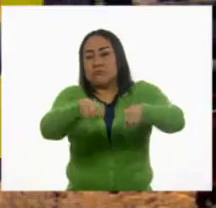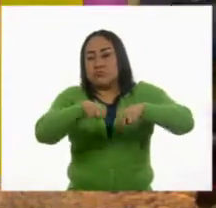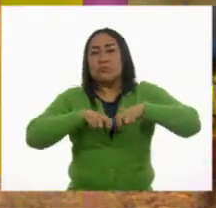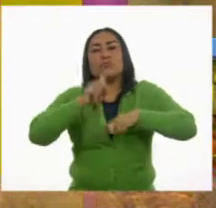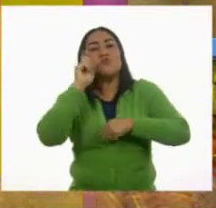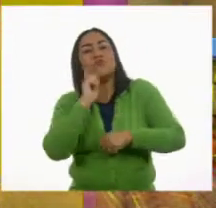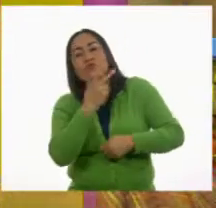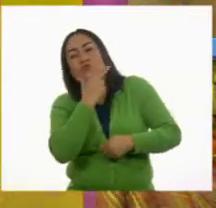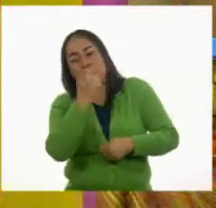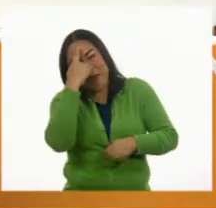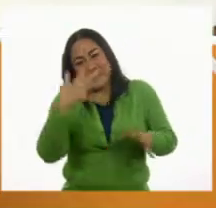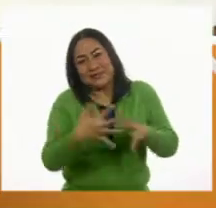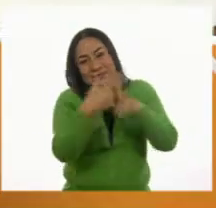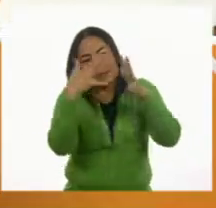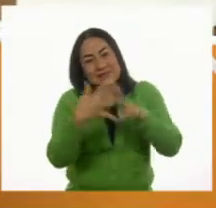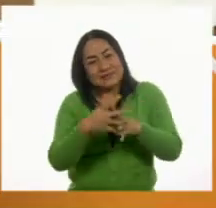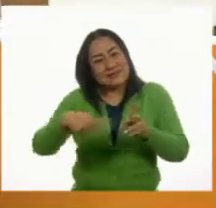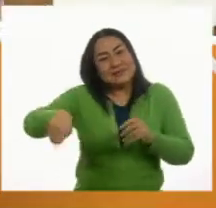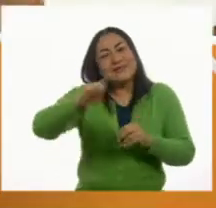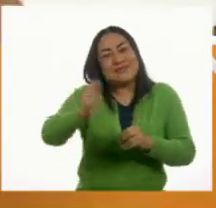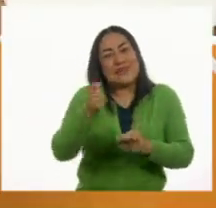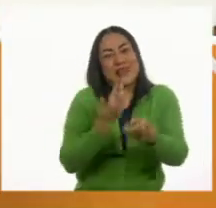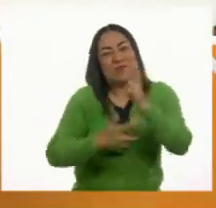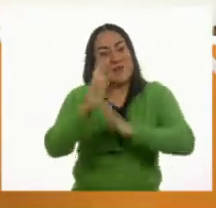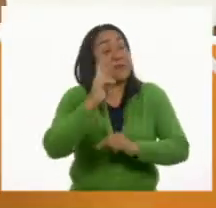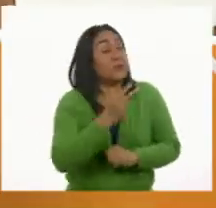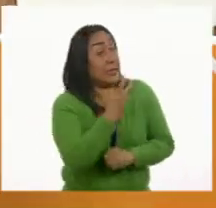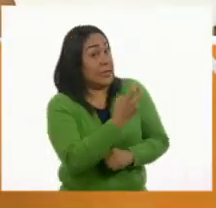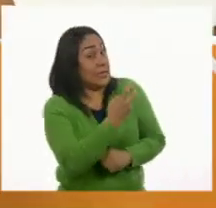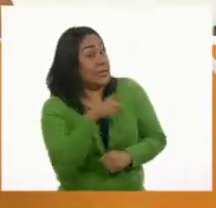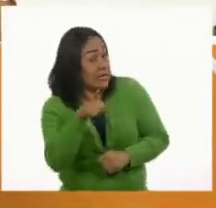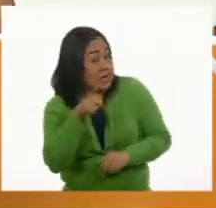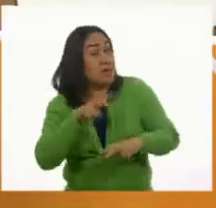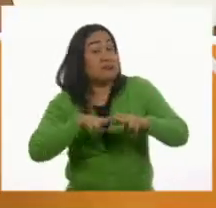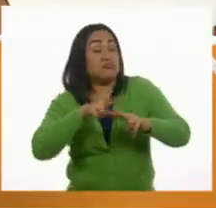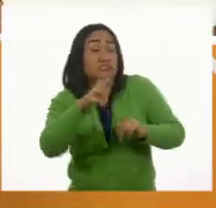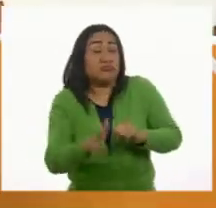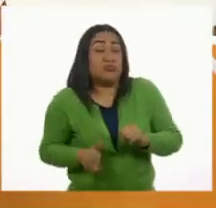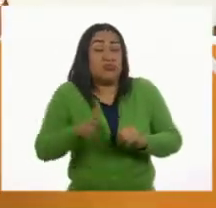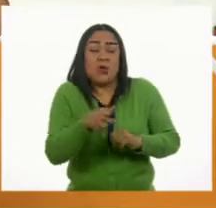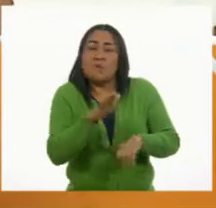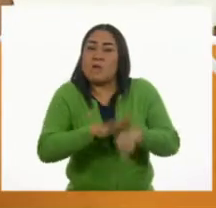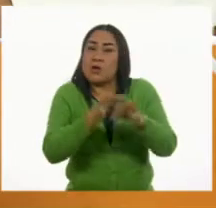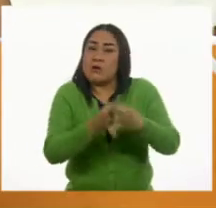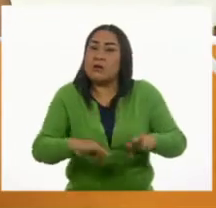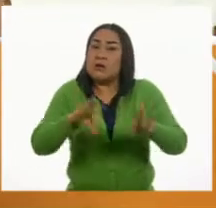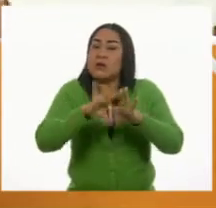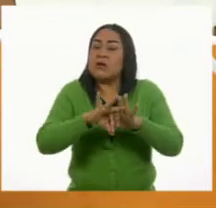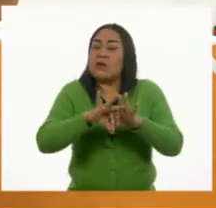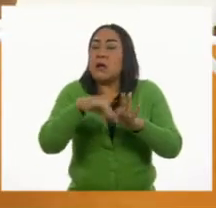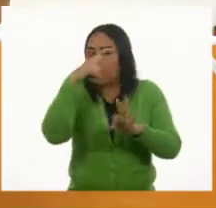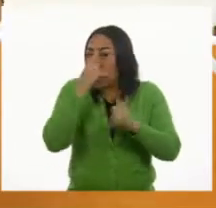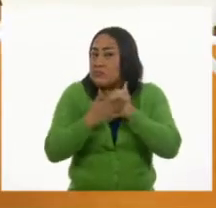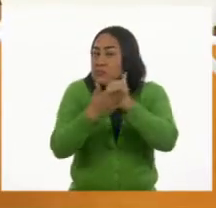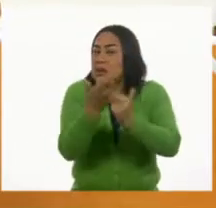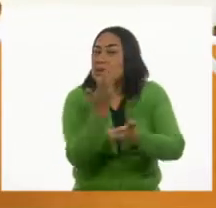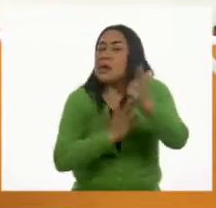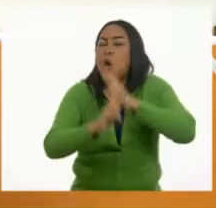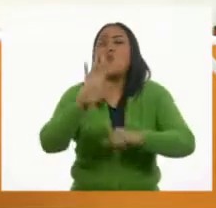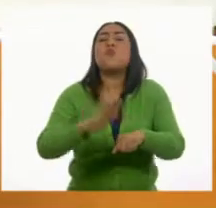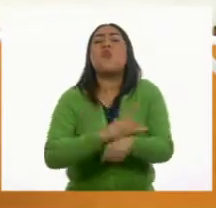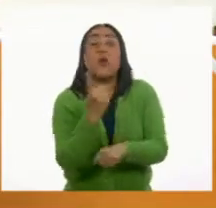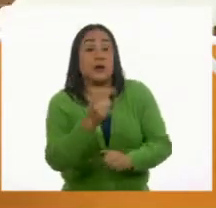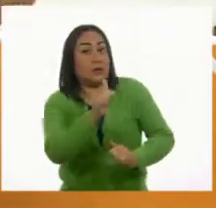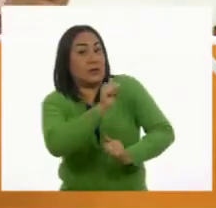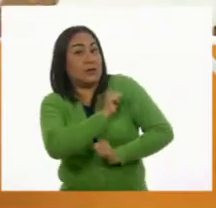batallando en la Revolución. Así es. El ferrocarril fue un medio de transporte muy importante para la Revolución porque las tropas